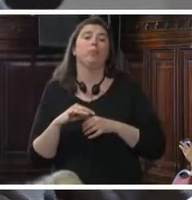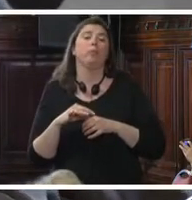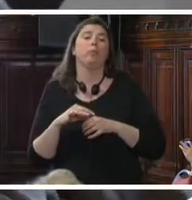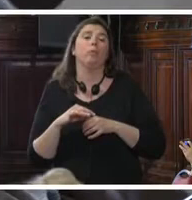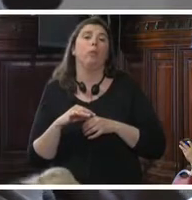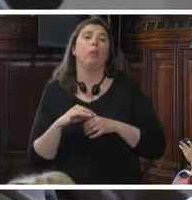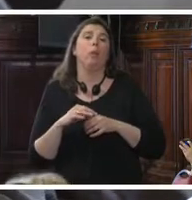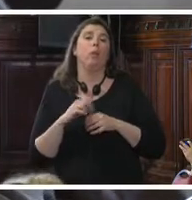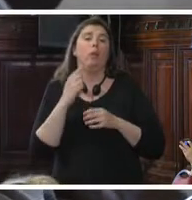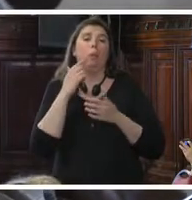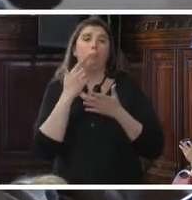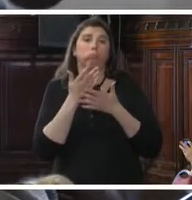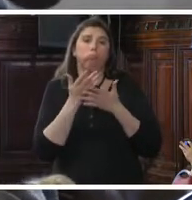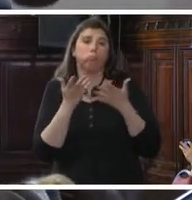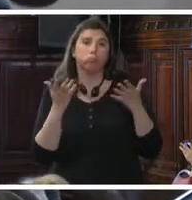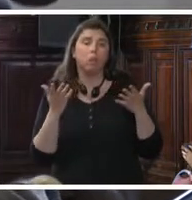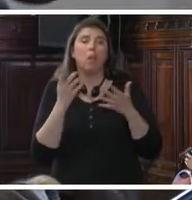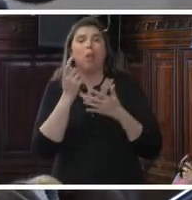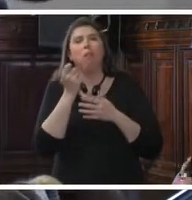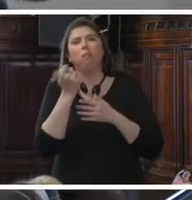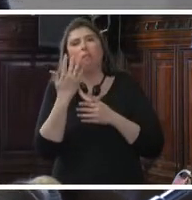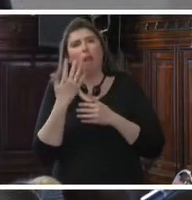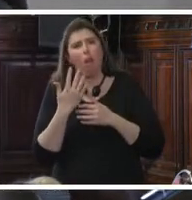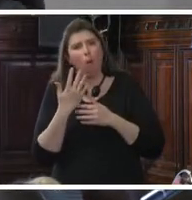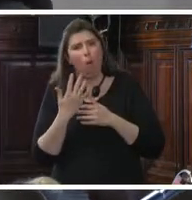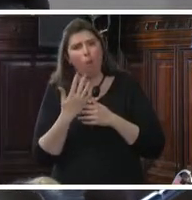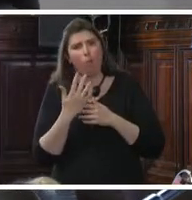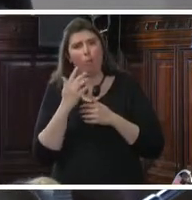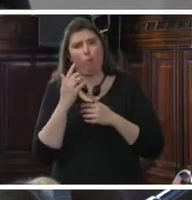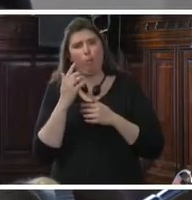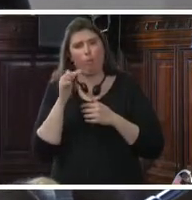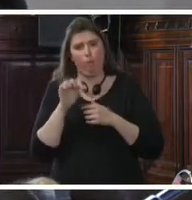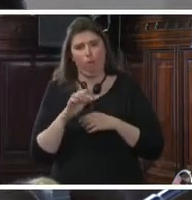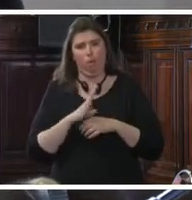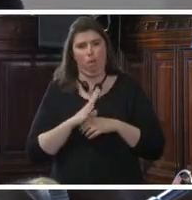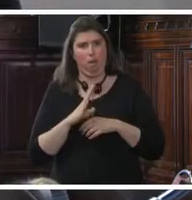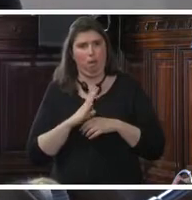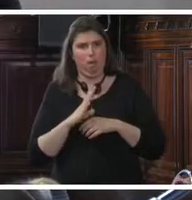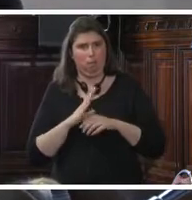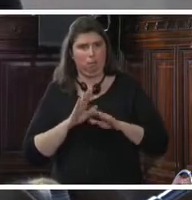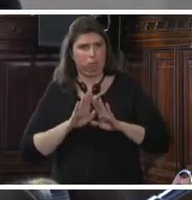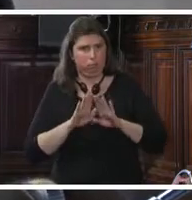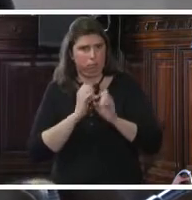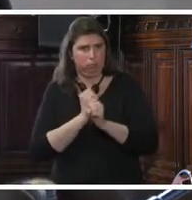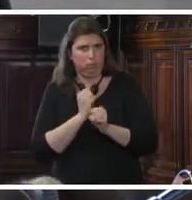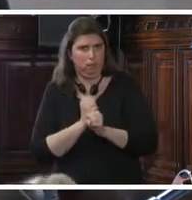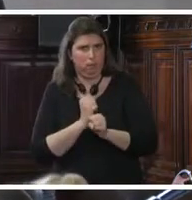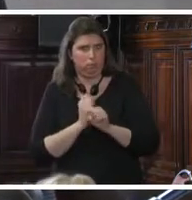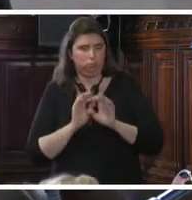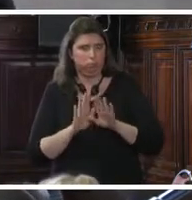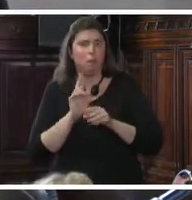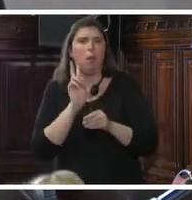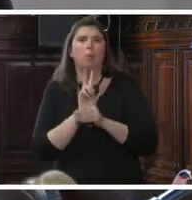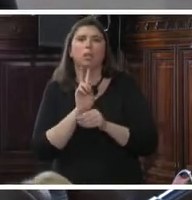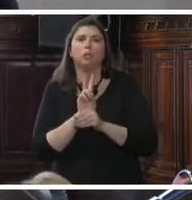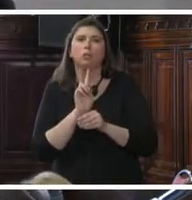destacar el valor que esto tiene para la protección